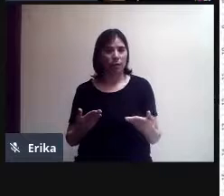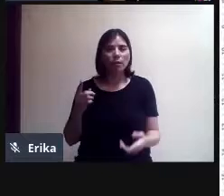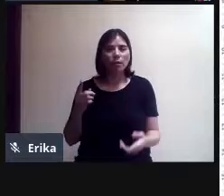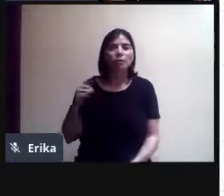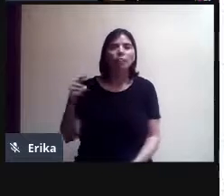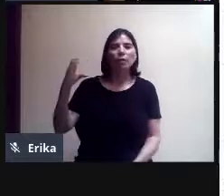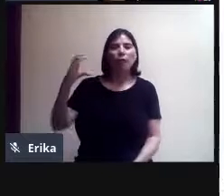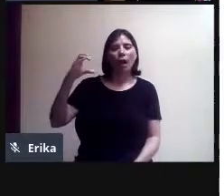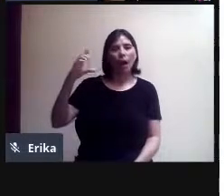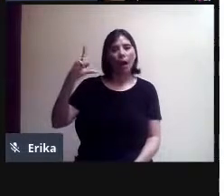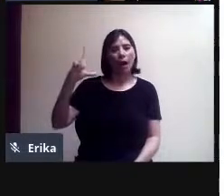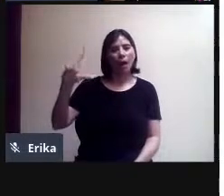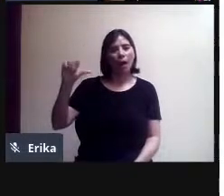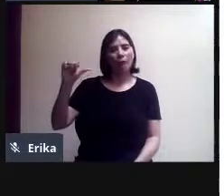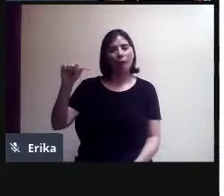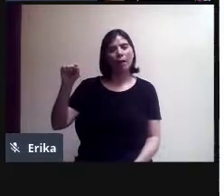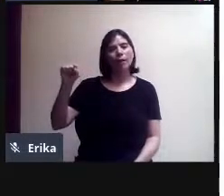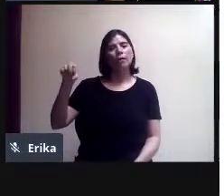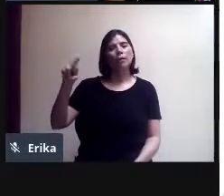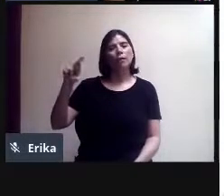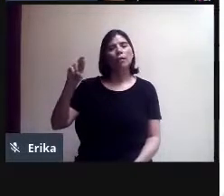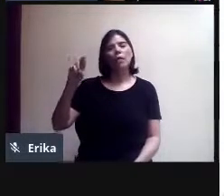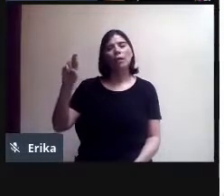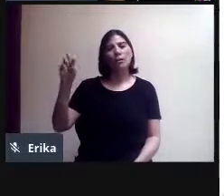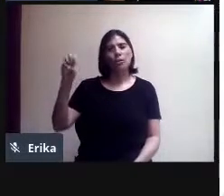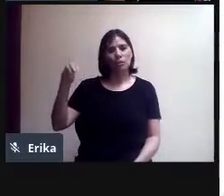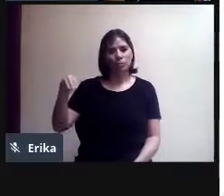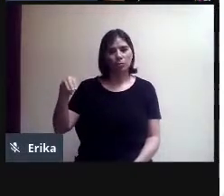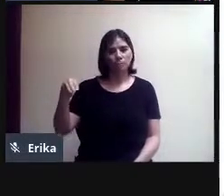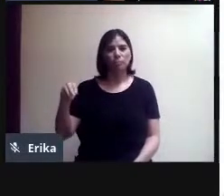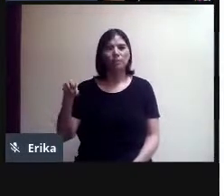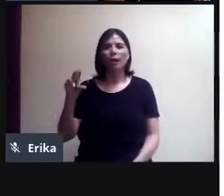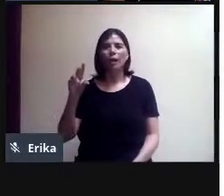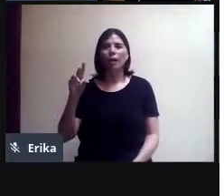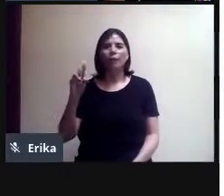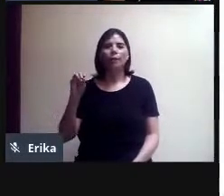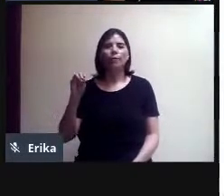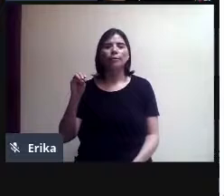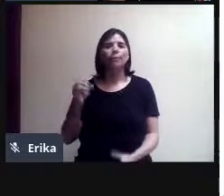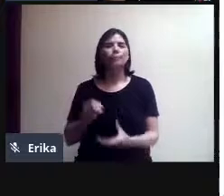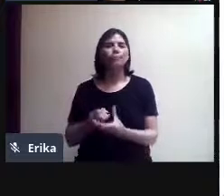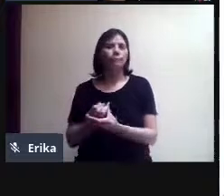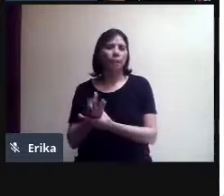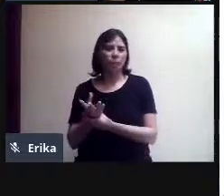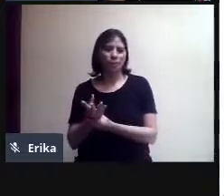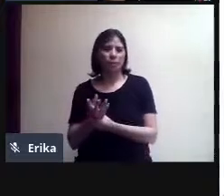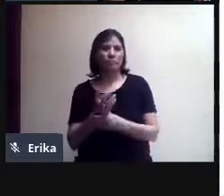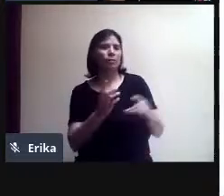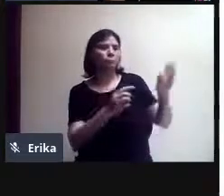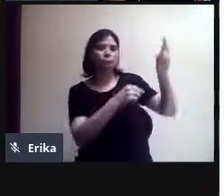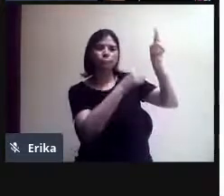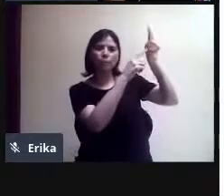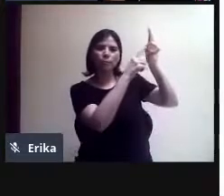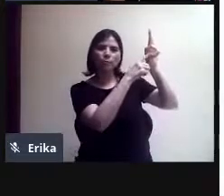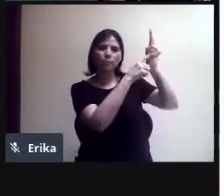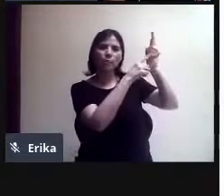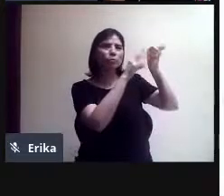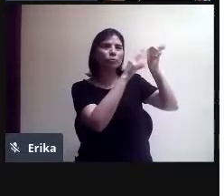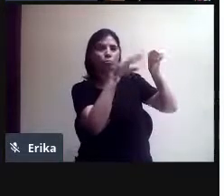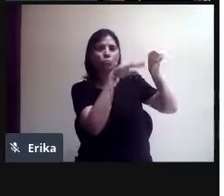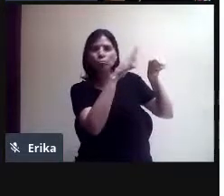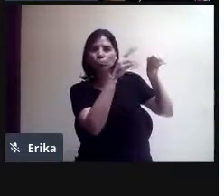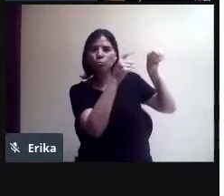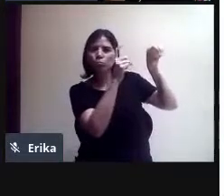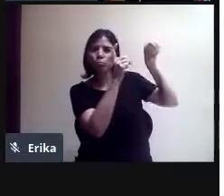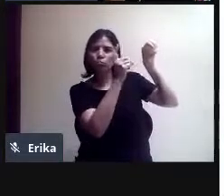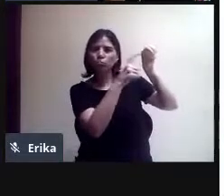¿sí? Y para no salirme de esta ventana, me voy a ir a Classroom desde aquí con esta cuenta que tengo por ahí en